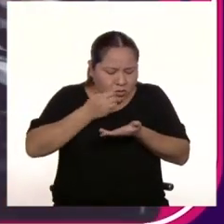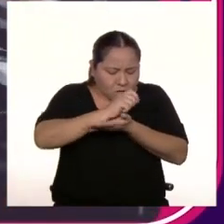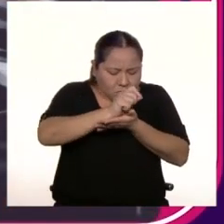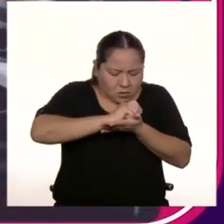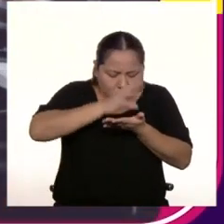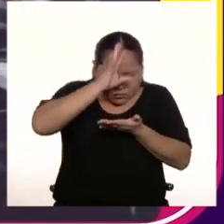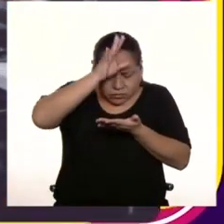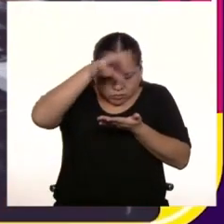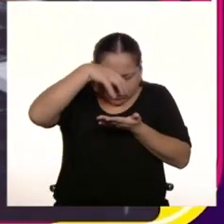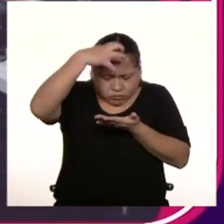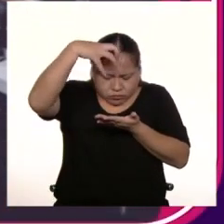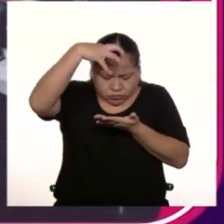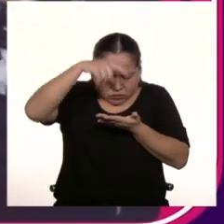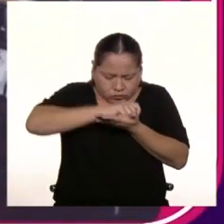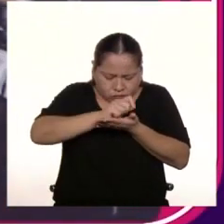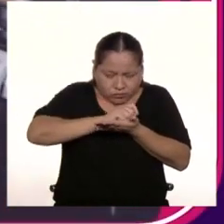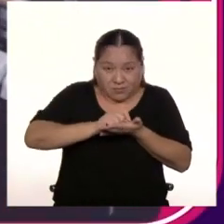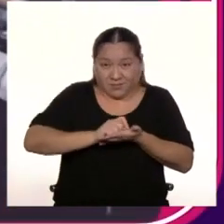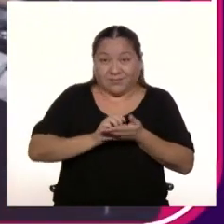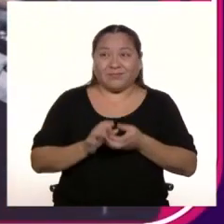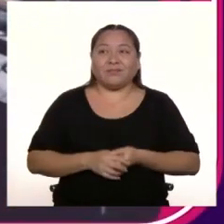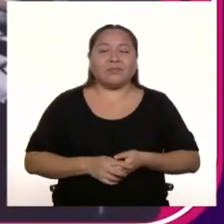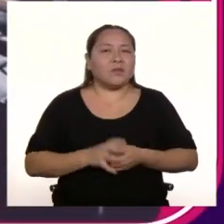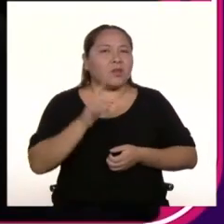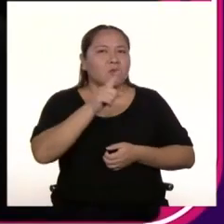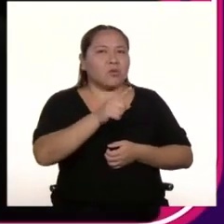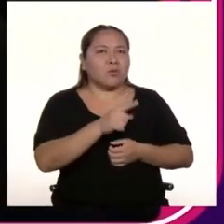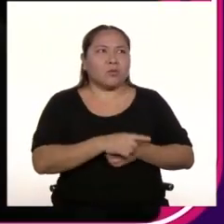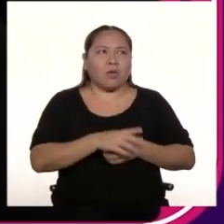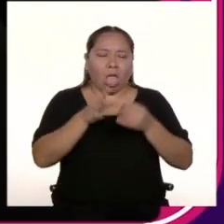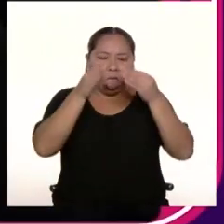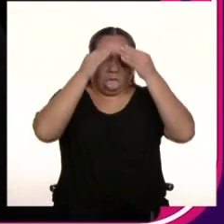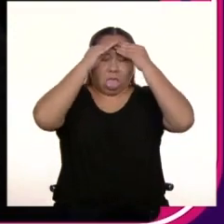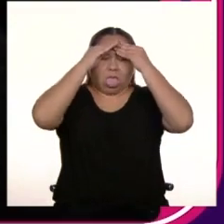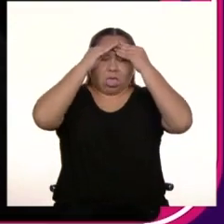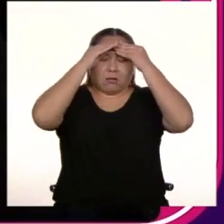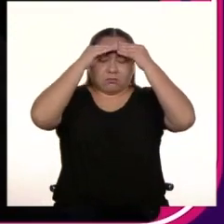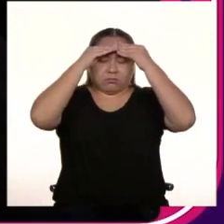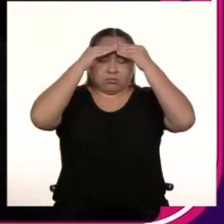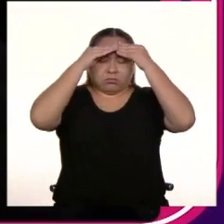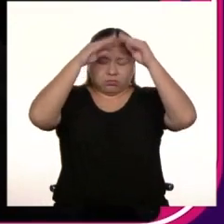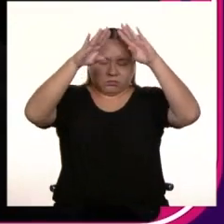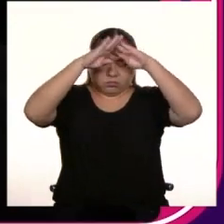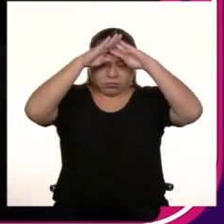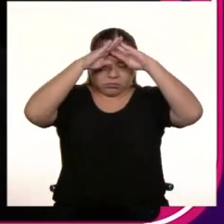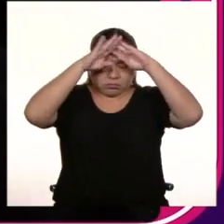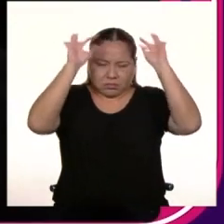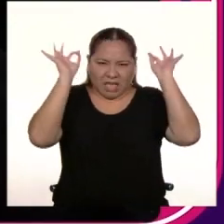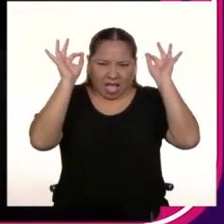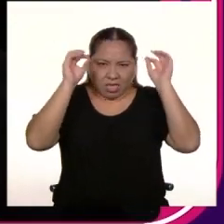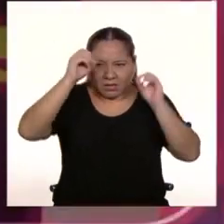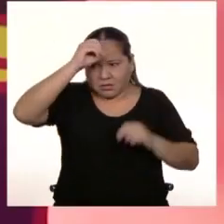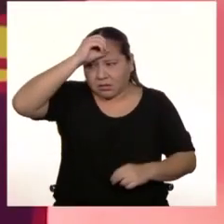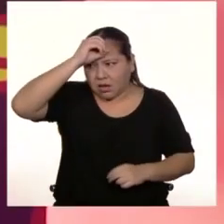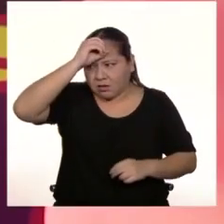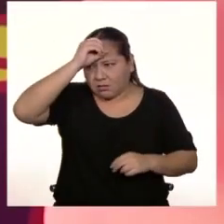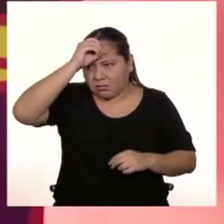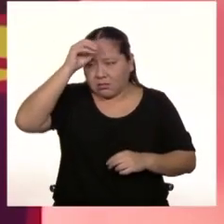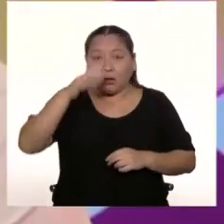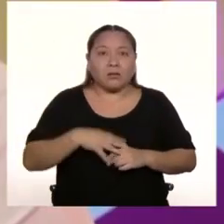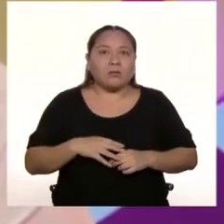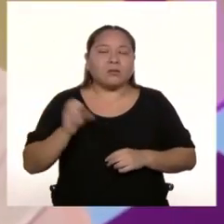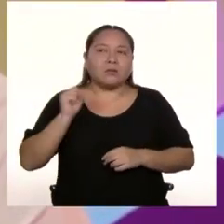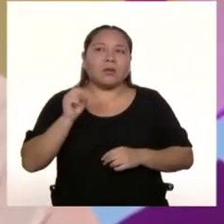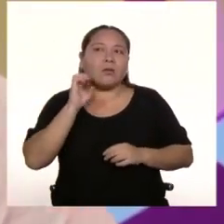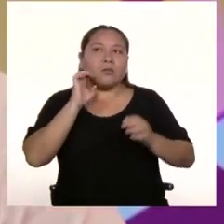Todo, todo puede ser motivo de inspiración Sí, sí, sí ¿Y te ha pasado que te has bloqueado? Me ha pasado muchas veces que me he bloqueado Por ejemplo en vivo